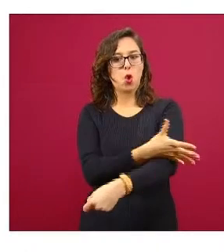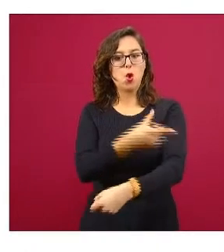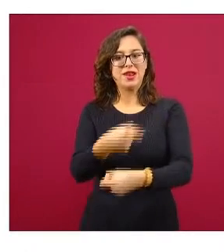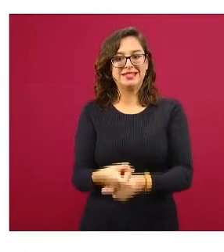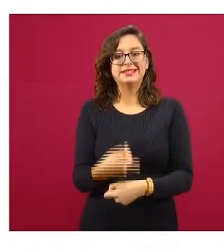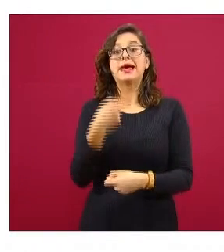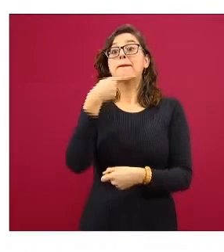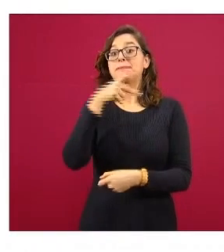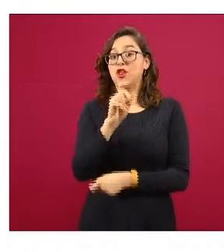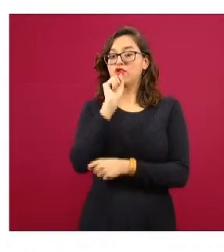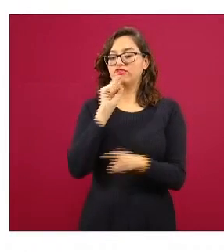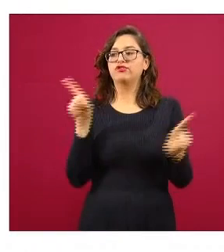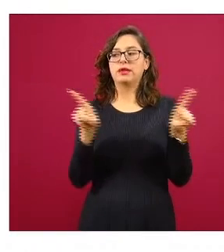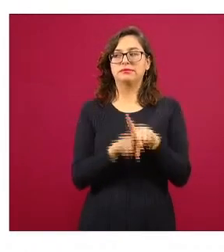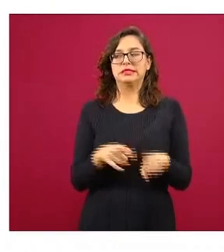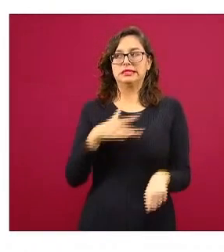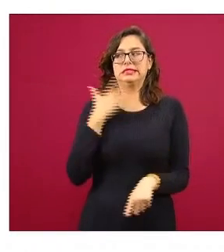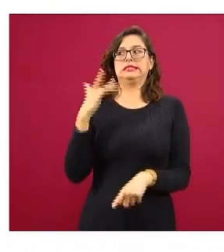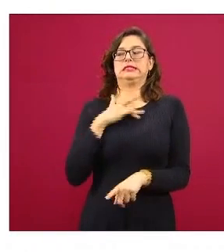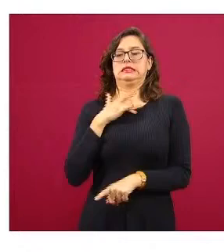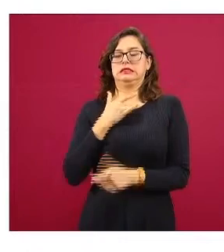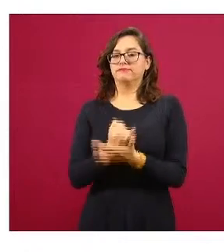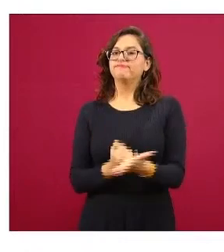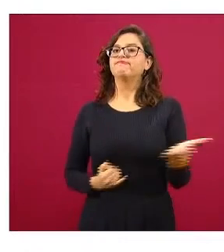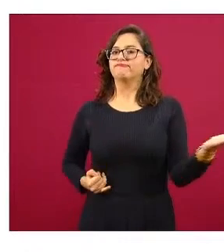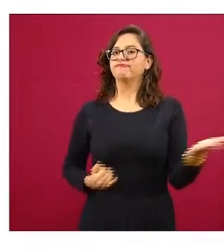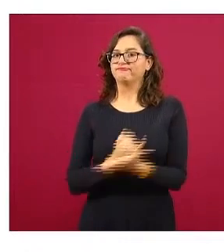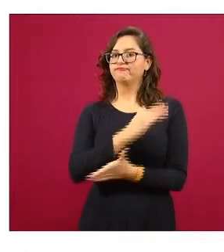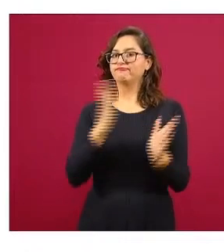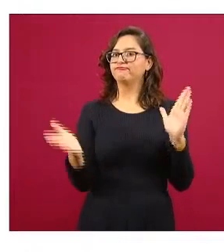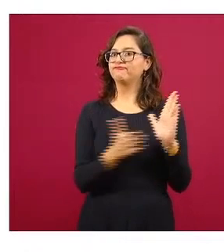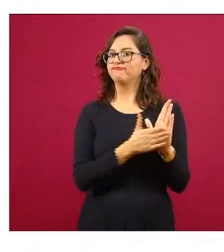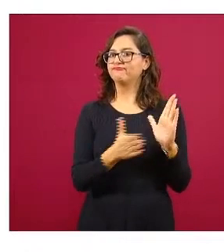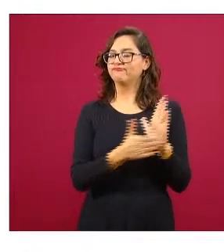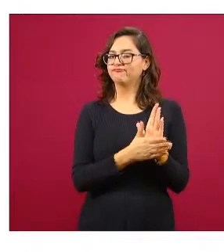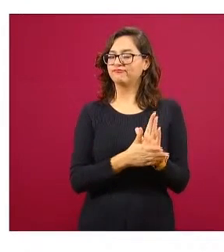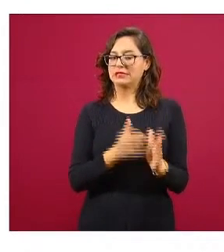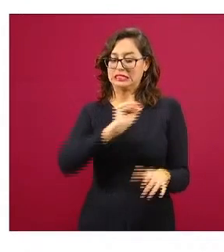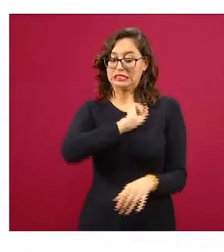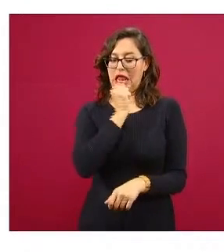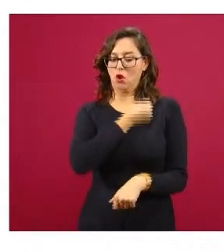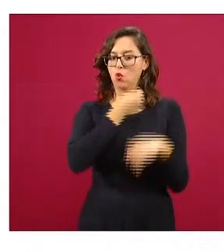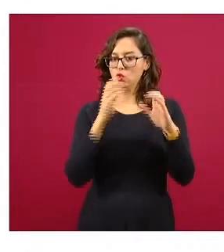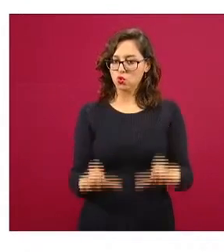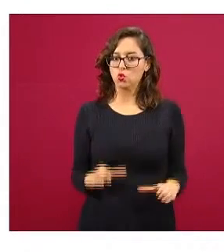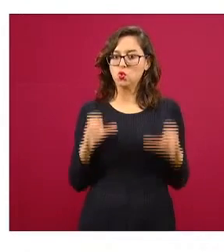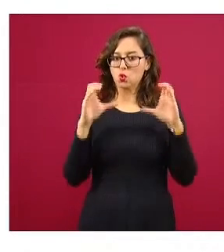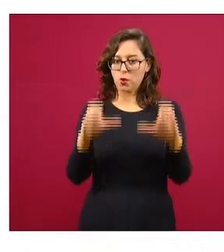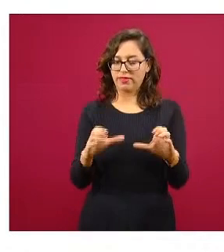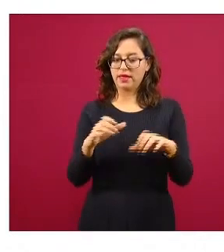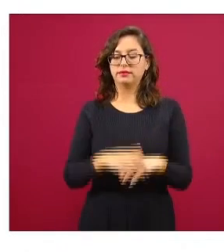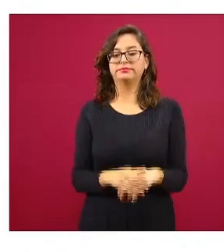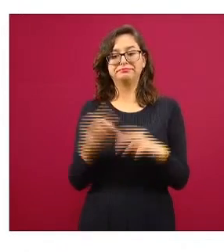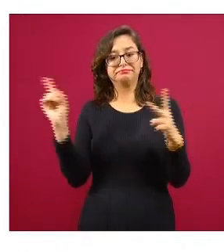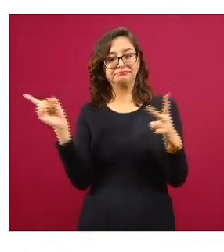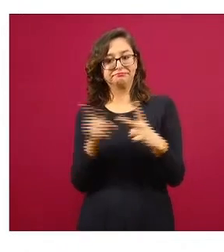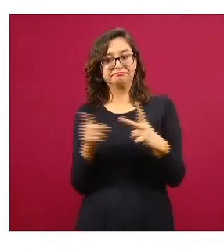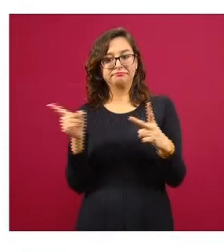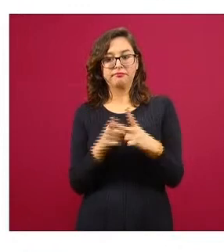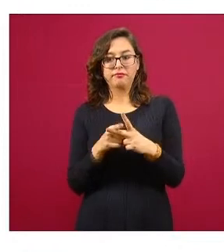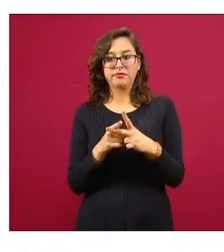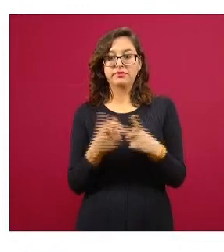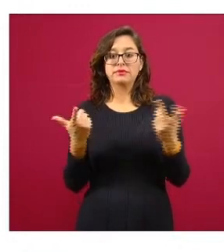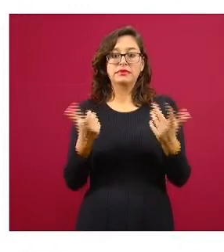tomar medidas de salud pública basadas en evidencias permite mejorar y complementar los